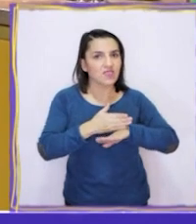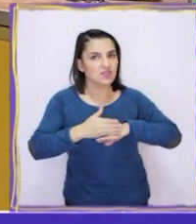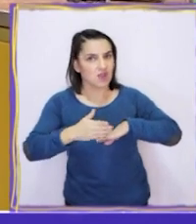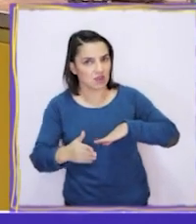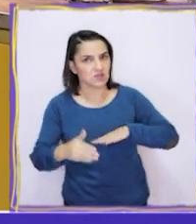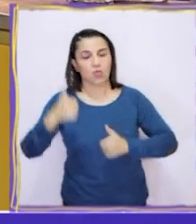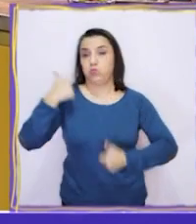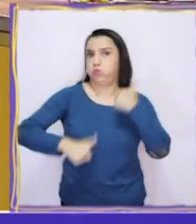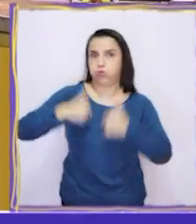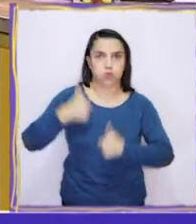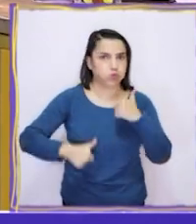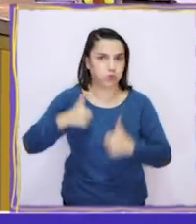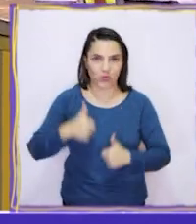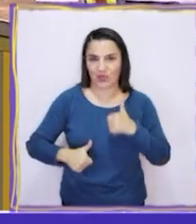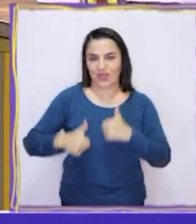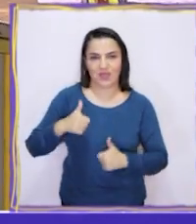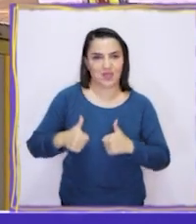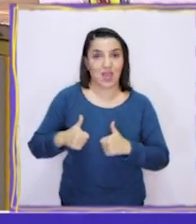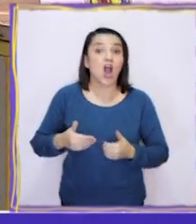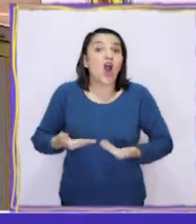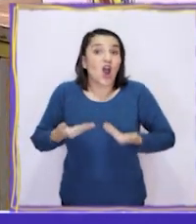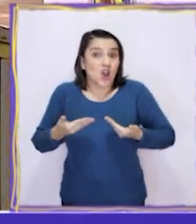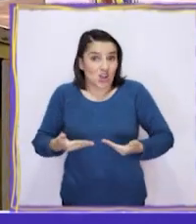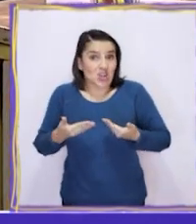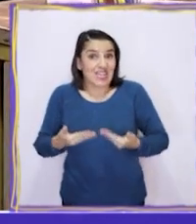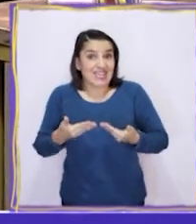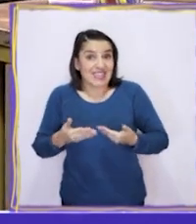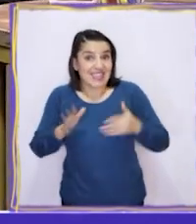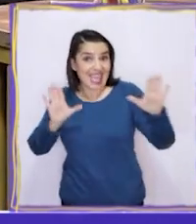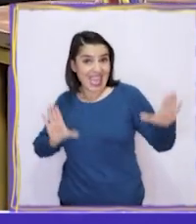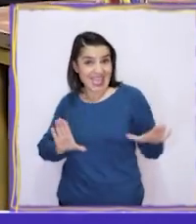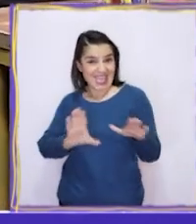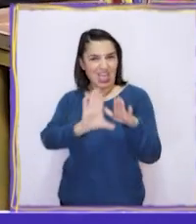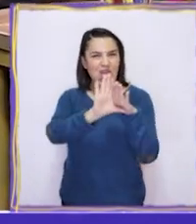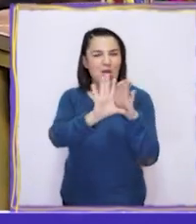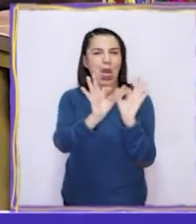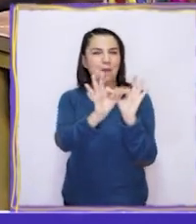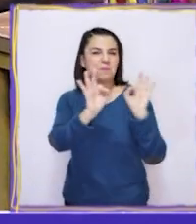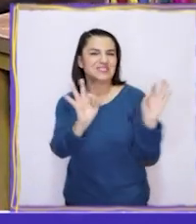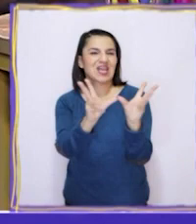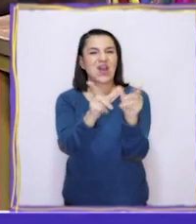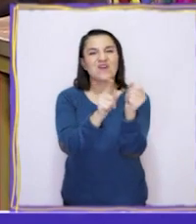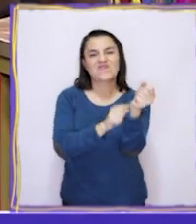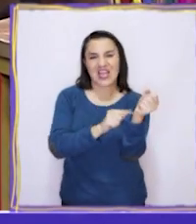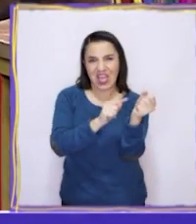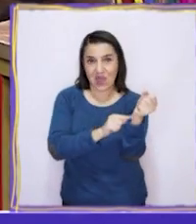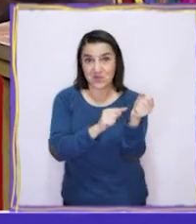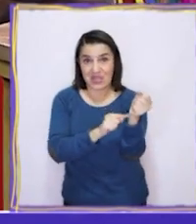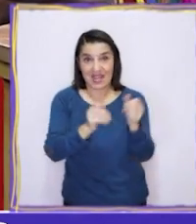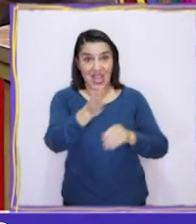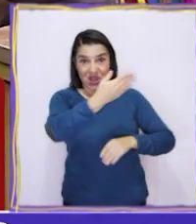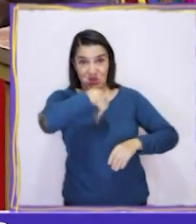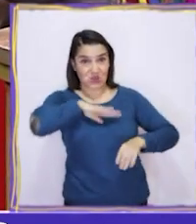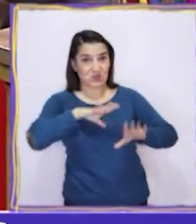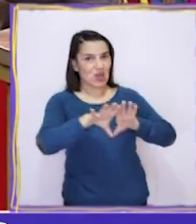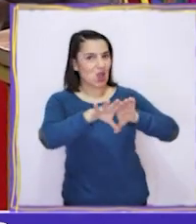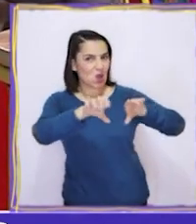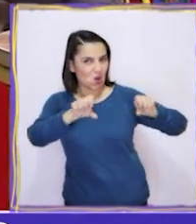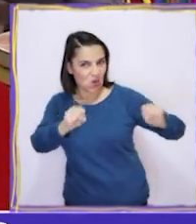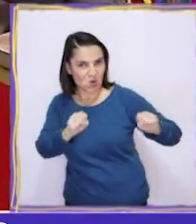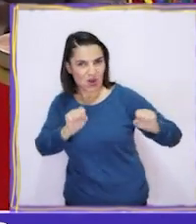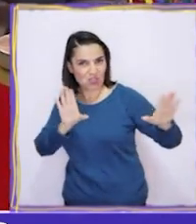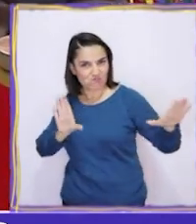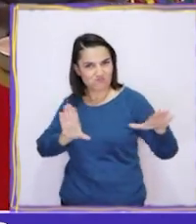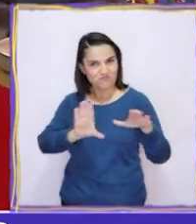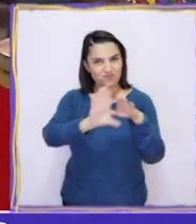atrasada y me vine corriendo. Es que hoy día tengo una cita muy especial con mi familia. Quedamos en